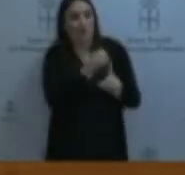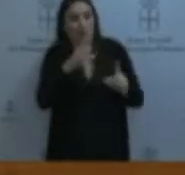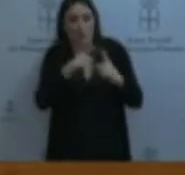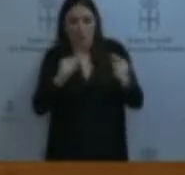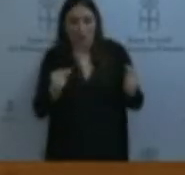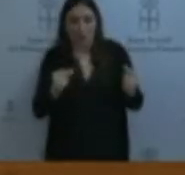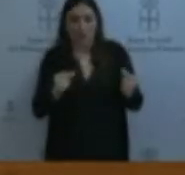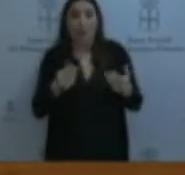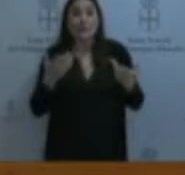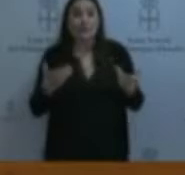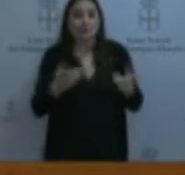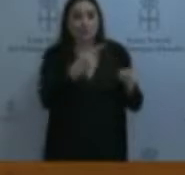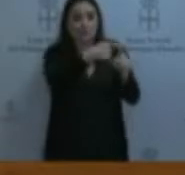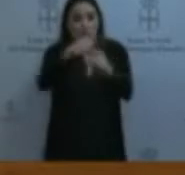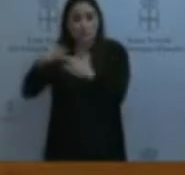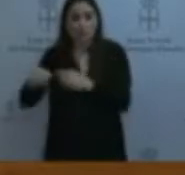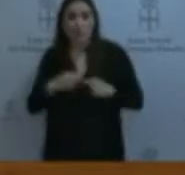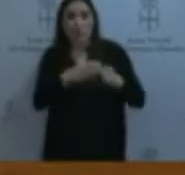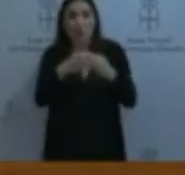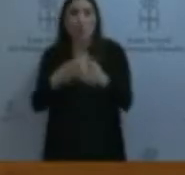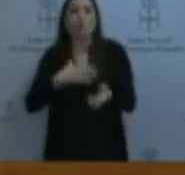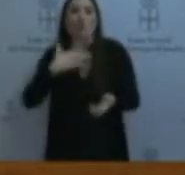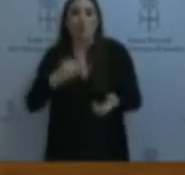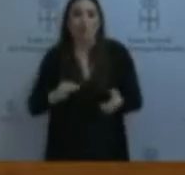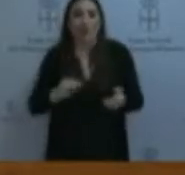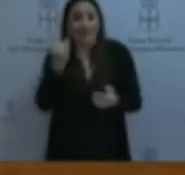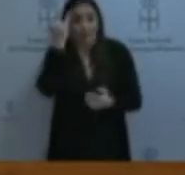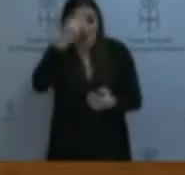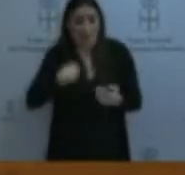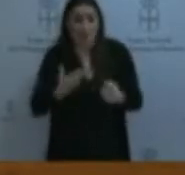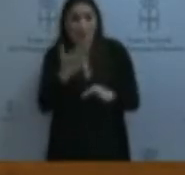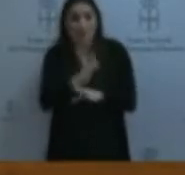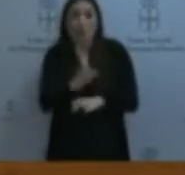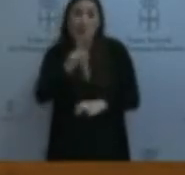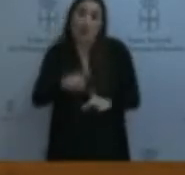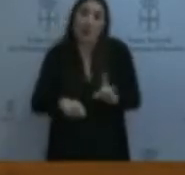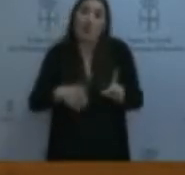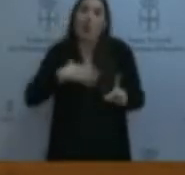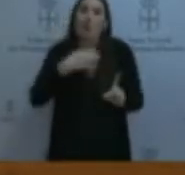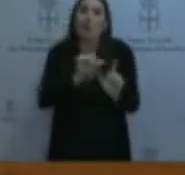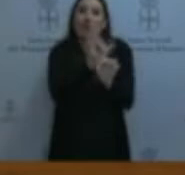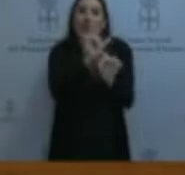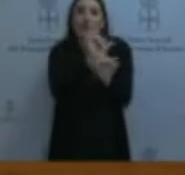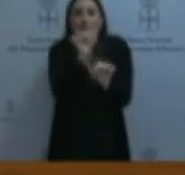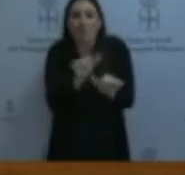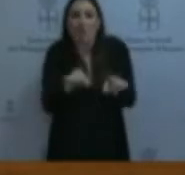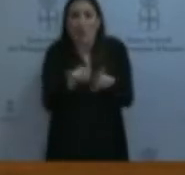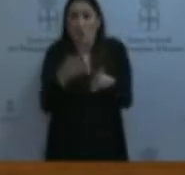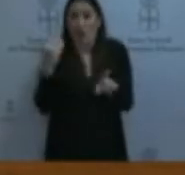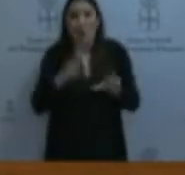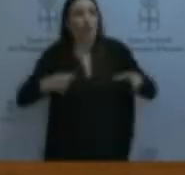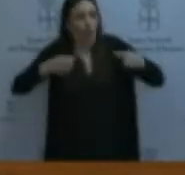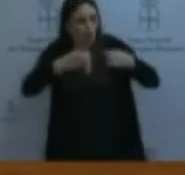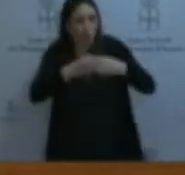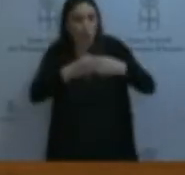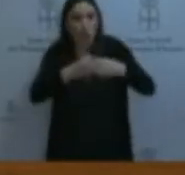lo que, de la diversidad de grupos que podíamos haber presentado esta iniciativa, también de la posibilidad de que se hubiera hecho, como en otros casos, de forma conjunta, como